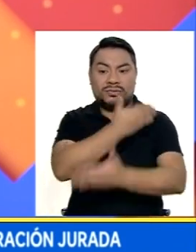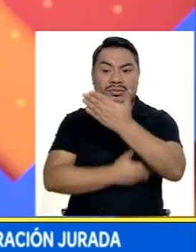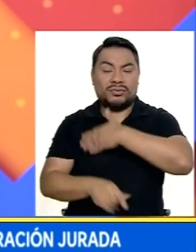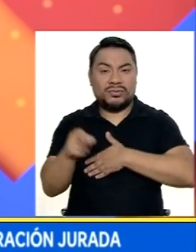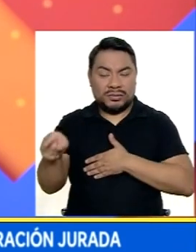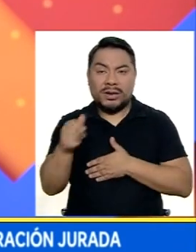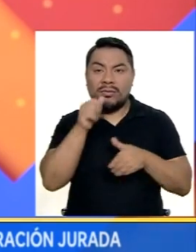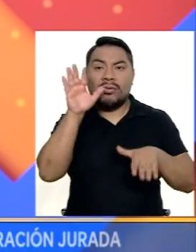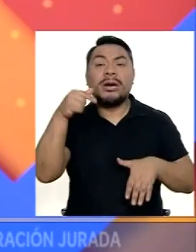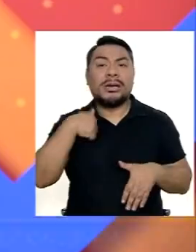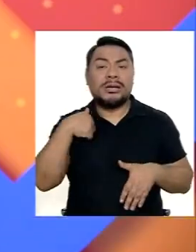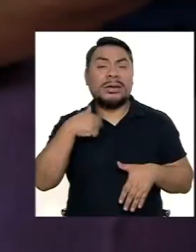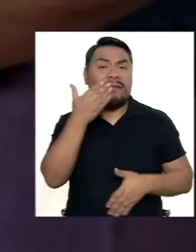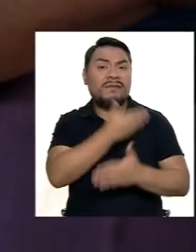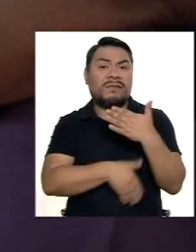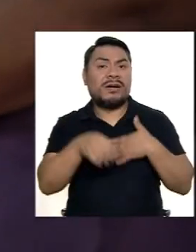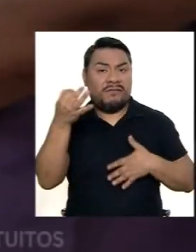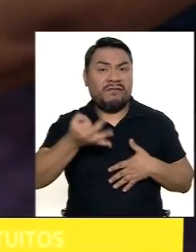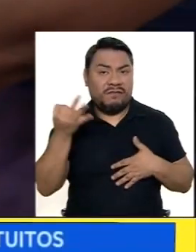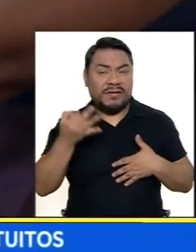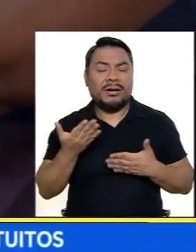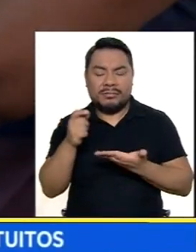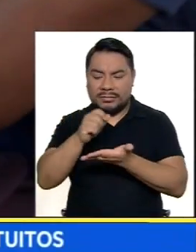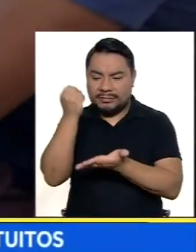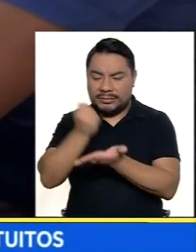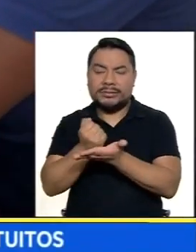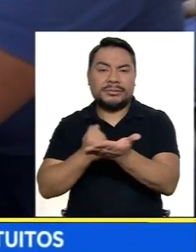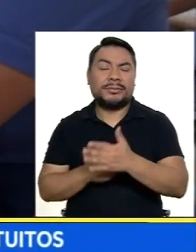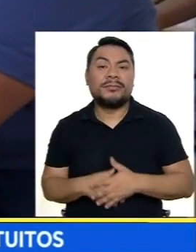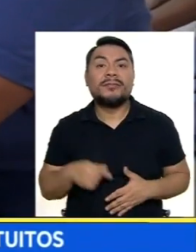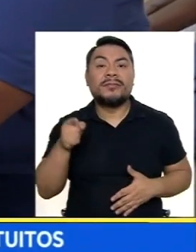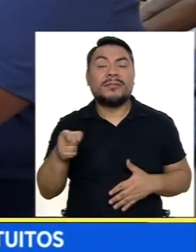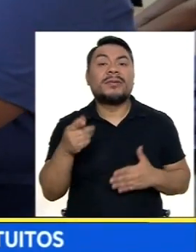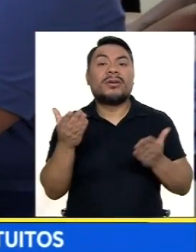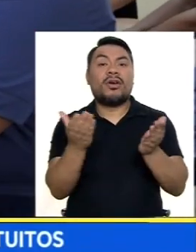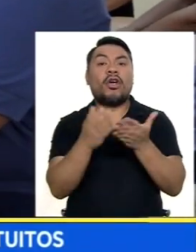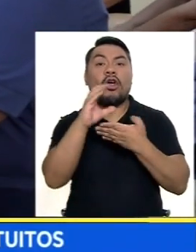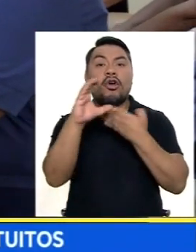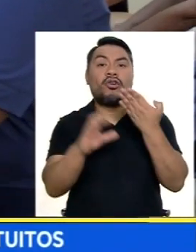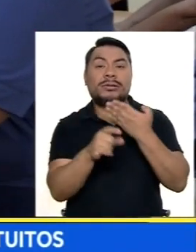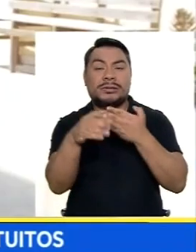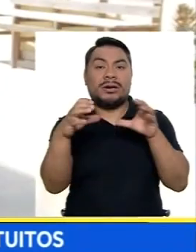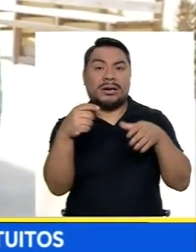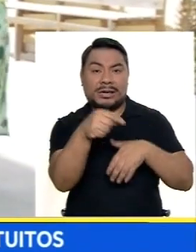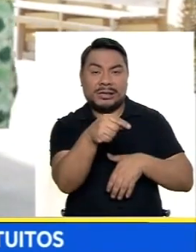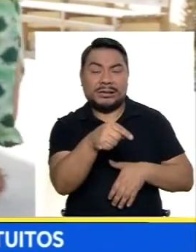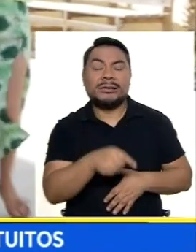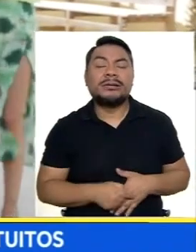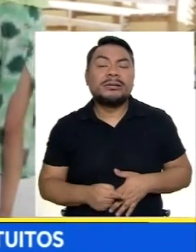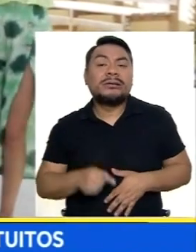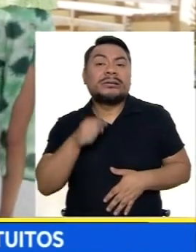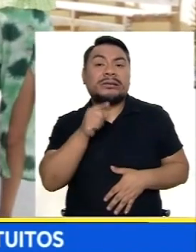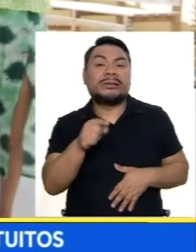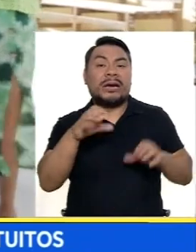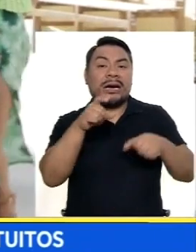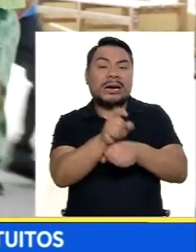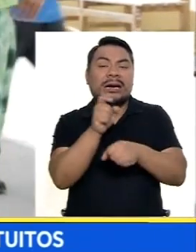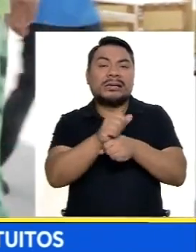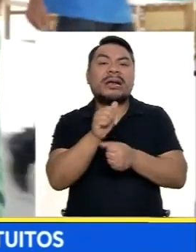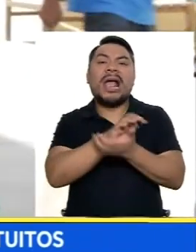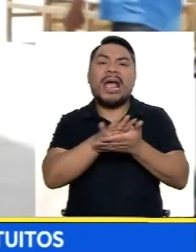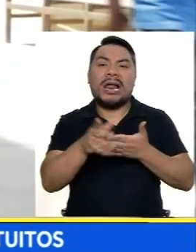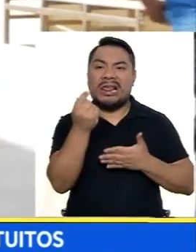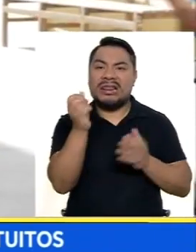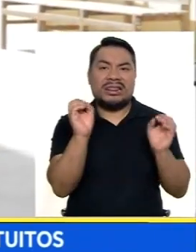Que presenta Una discapacidad En el CETPRO Al CIE Salomón Zorrilla Del Conadis Los cursos Son 100% gratuito No